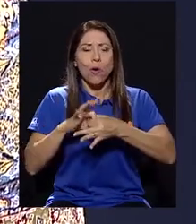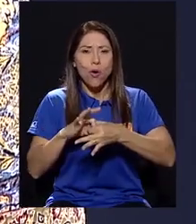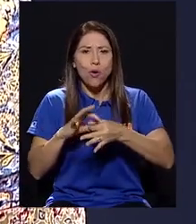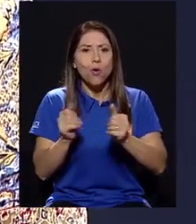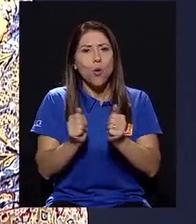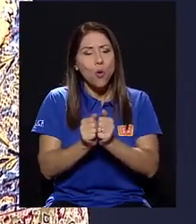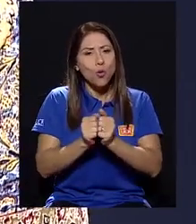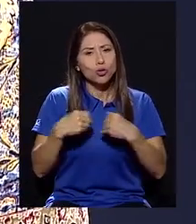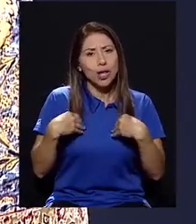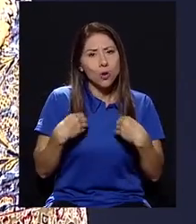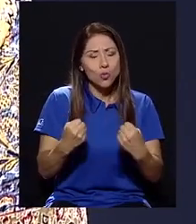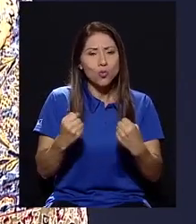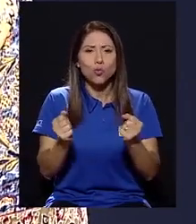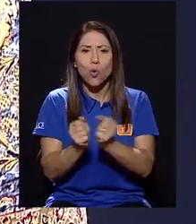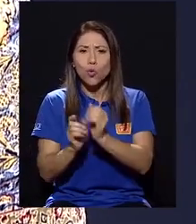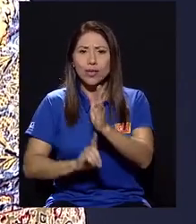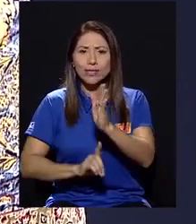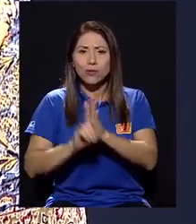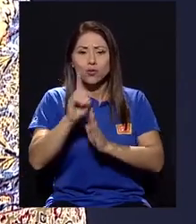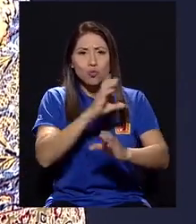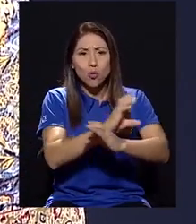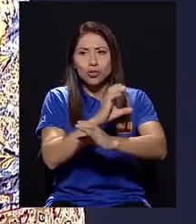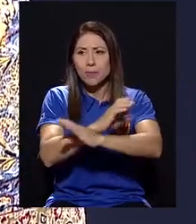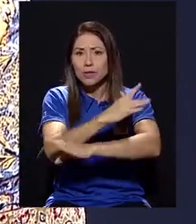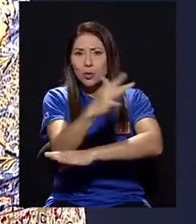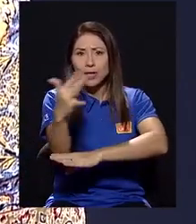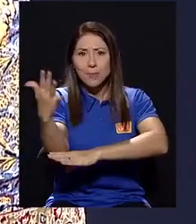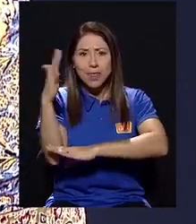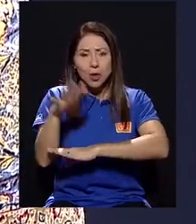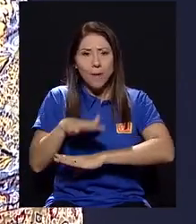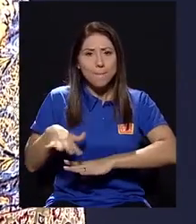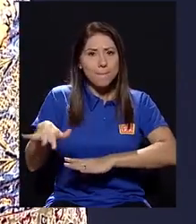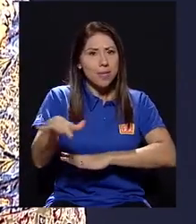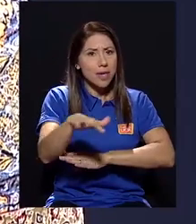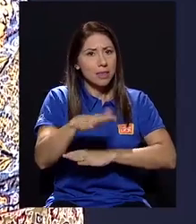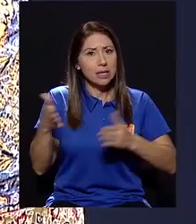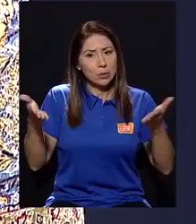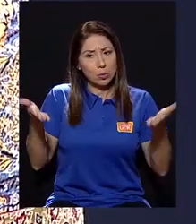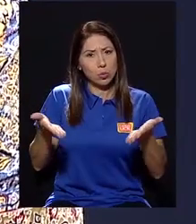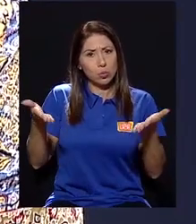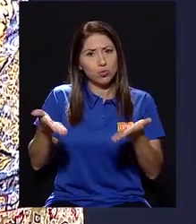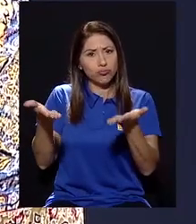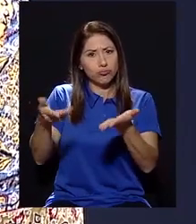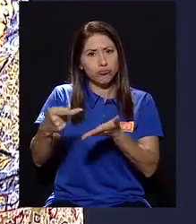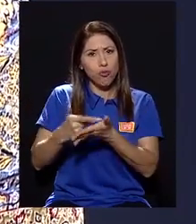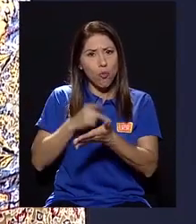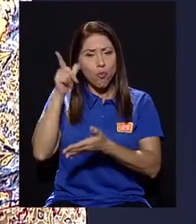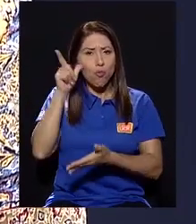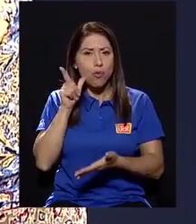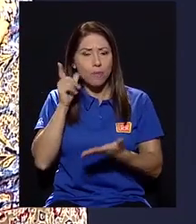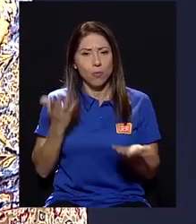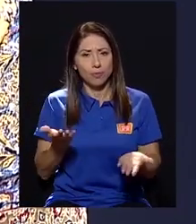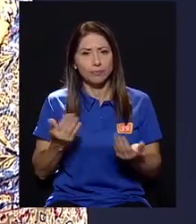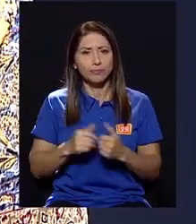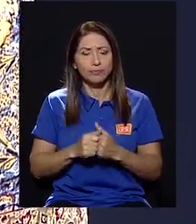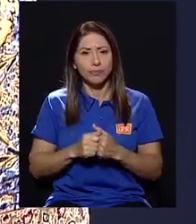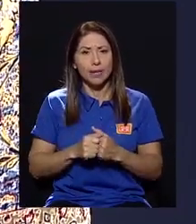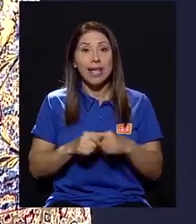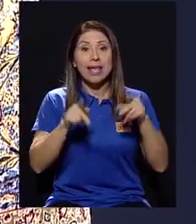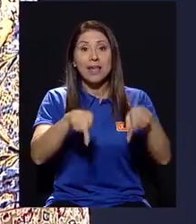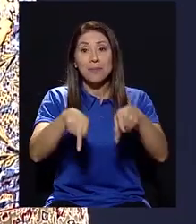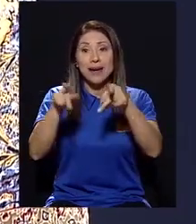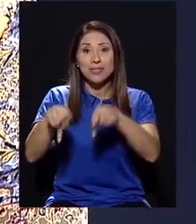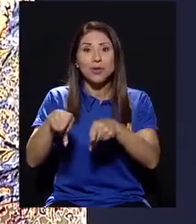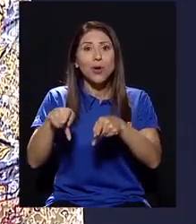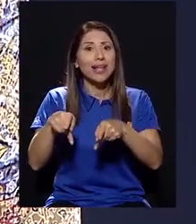de salud, de desarrollo y conservación del medio ambiente, que están muy presentes en la provincia de Limón. Y las personas